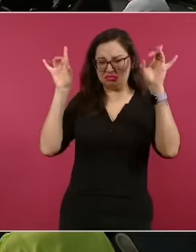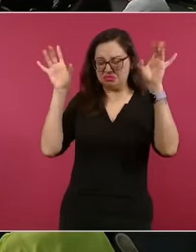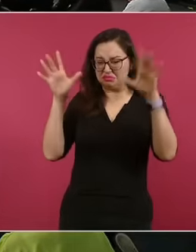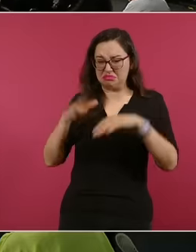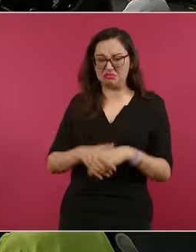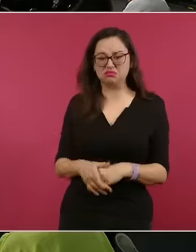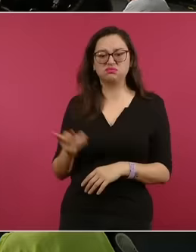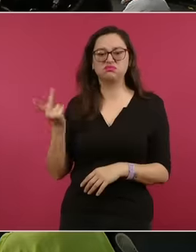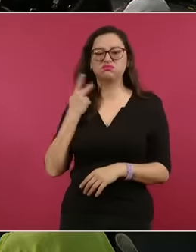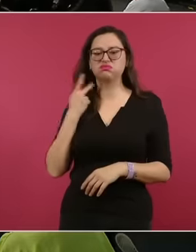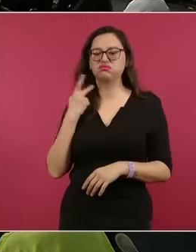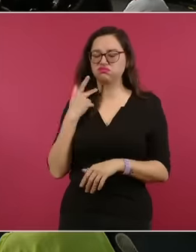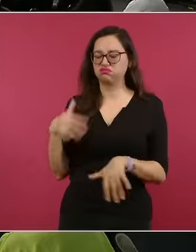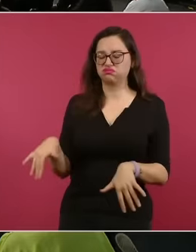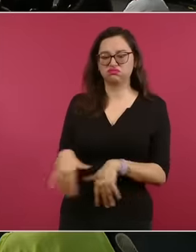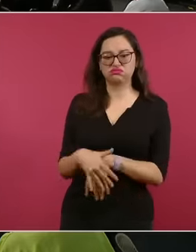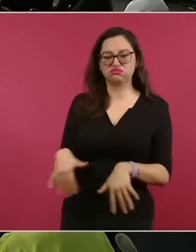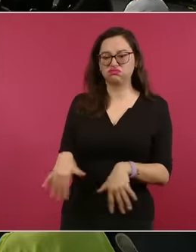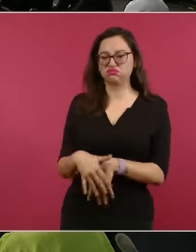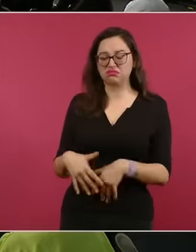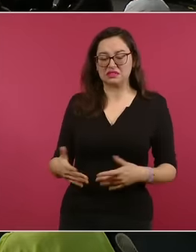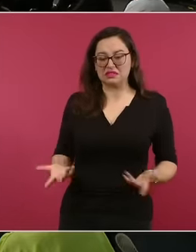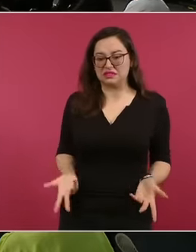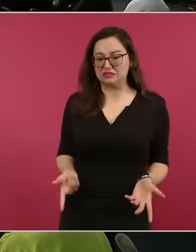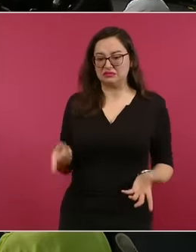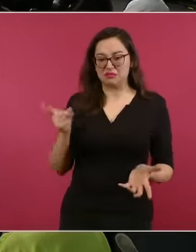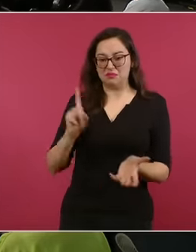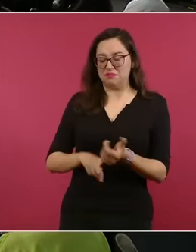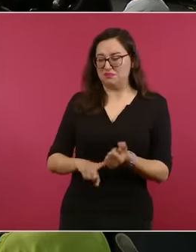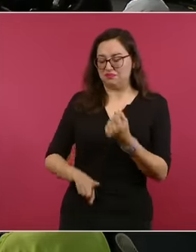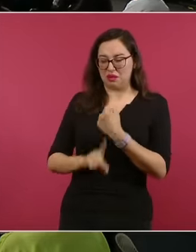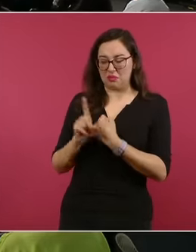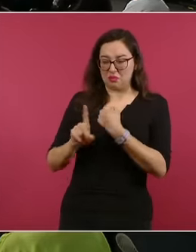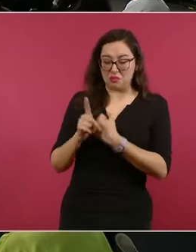politiquero, porque tienen sus asuntos internos allá,